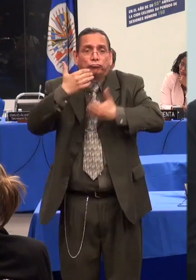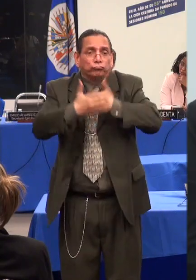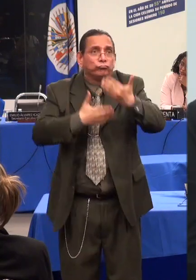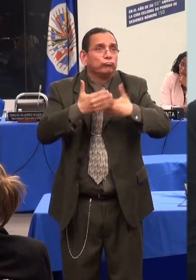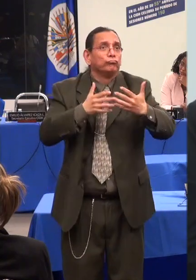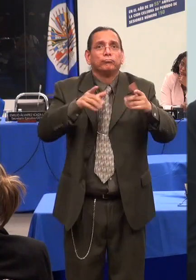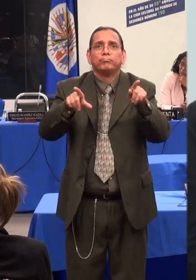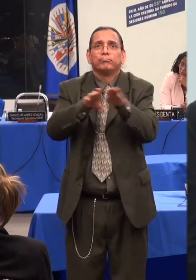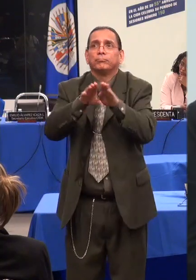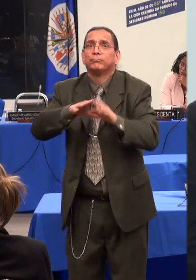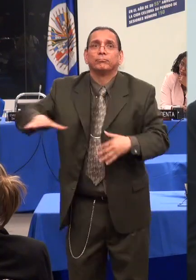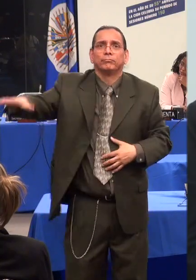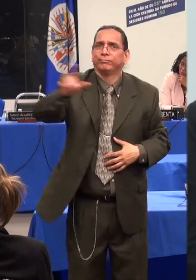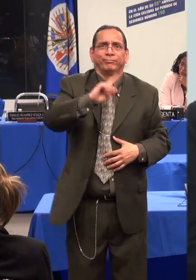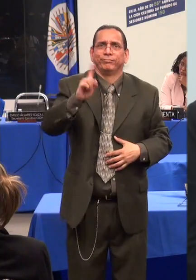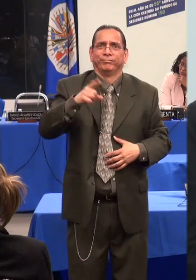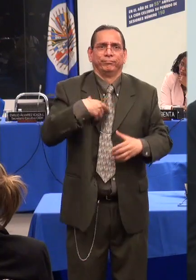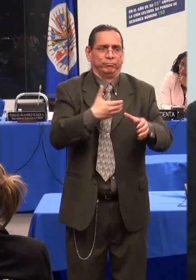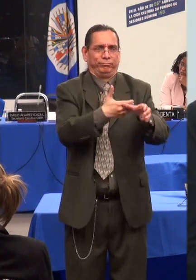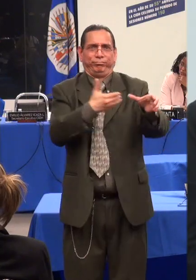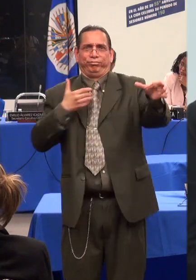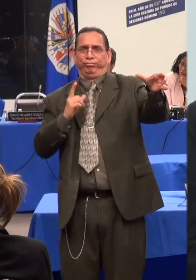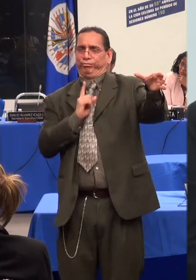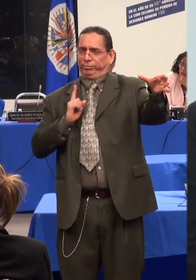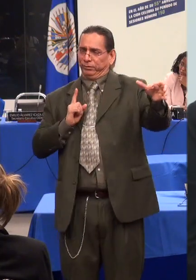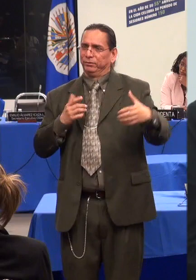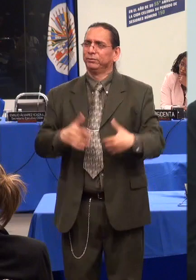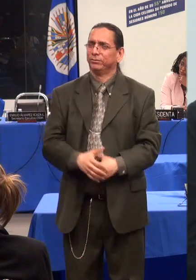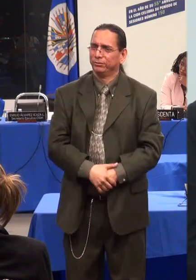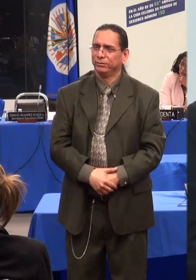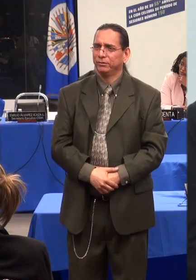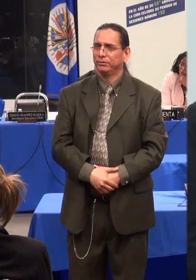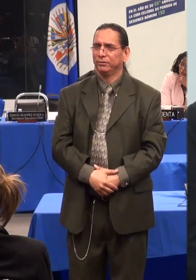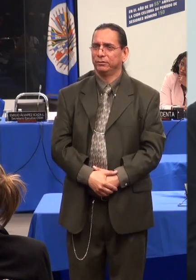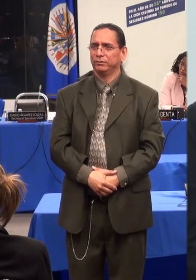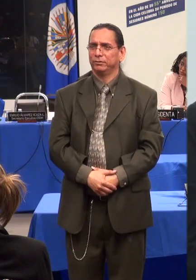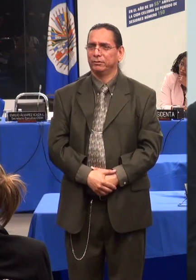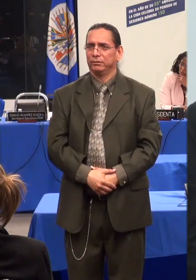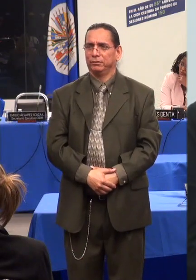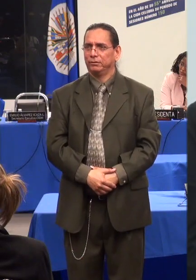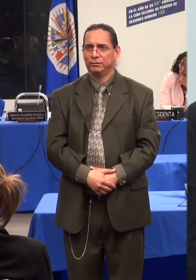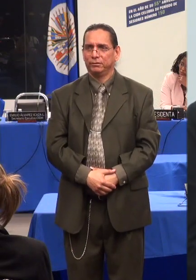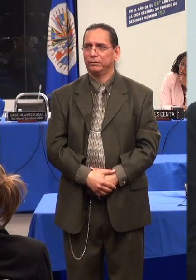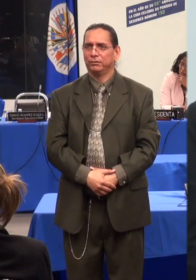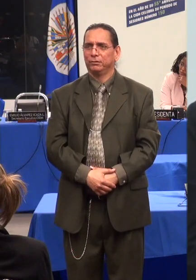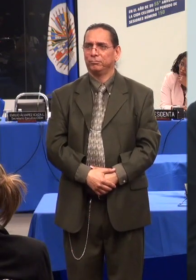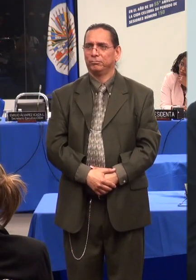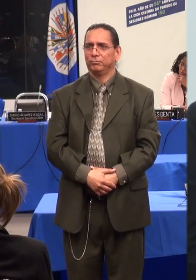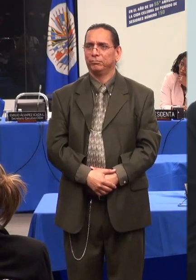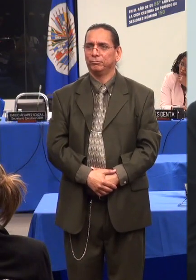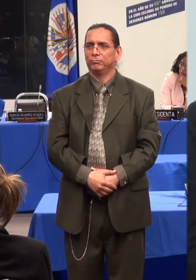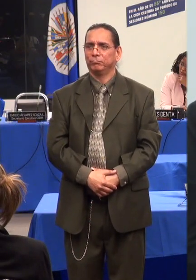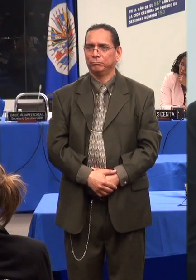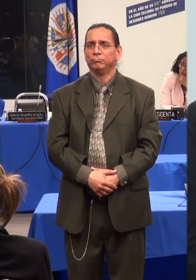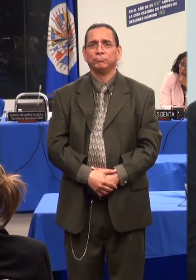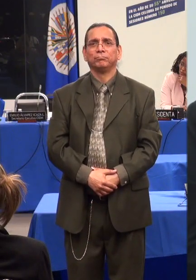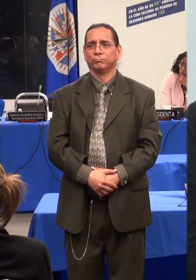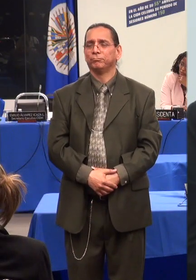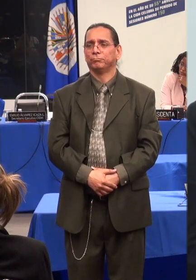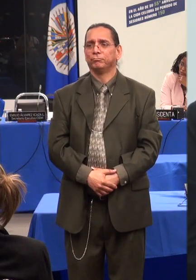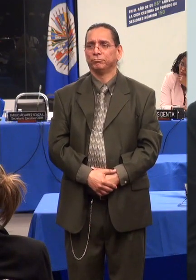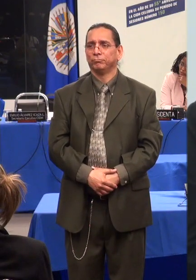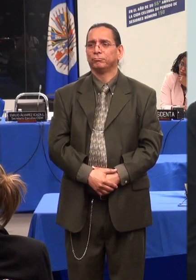hace tiempo decidieron no contribuir con el silencio, porque este solo ayuda a legitimar la relación